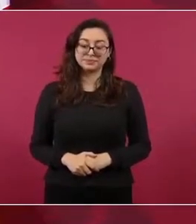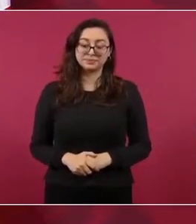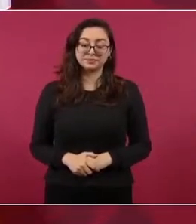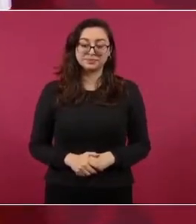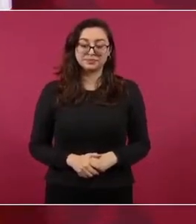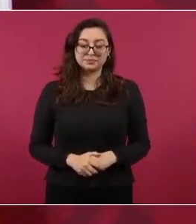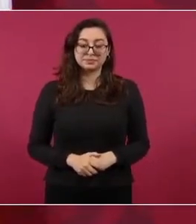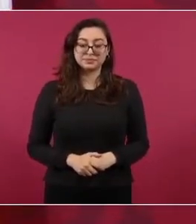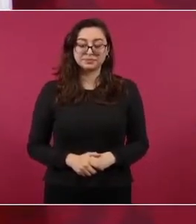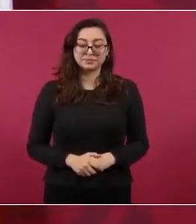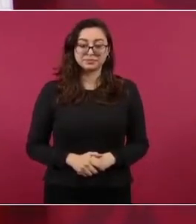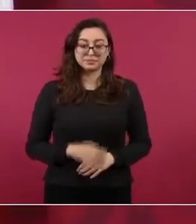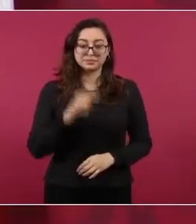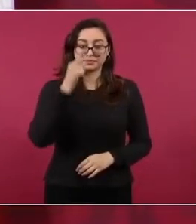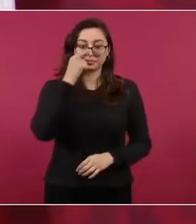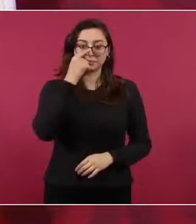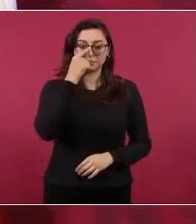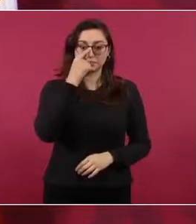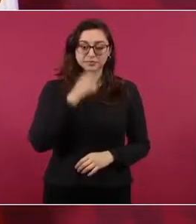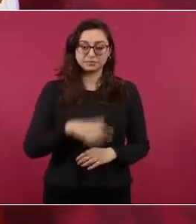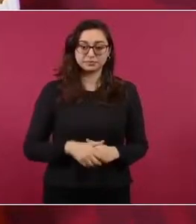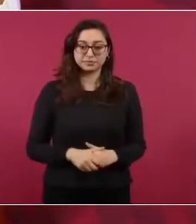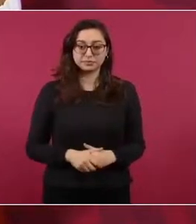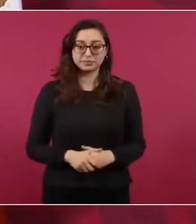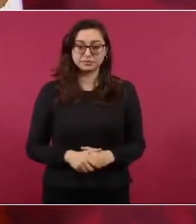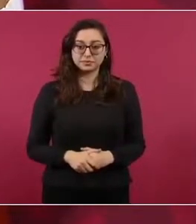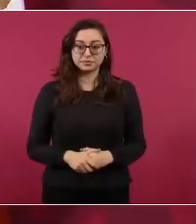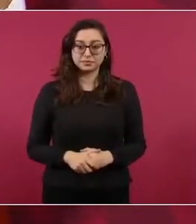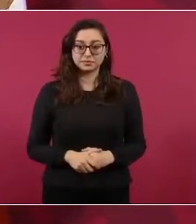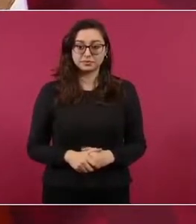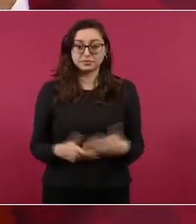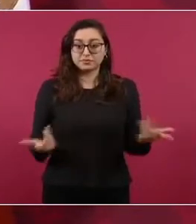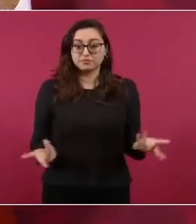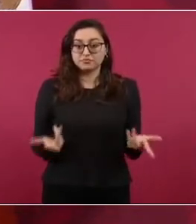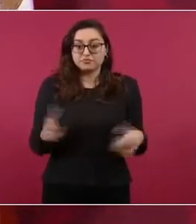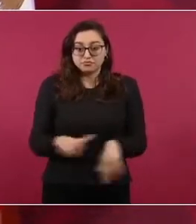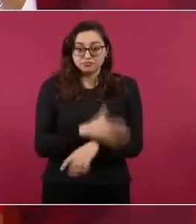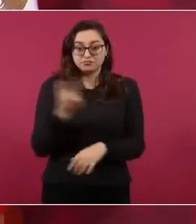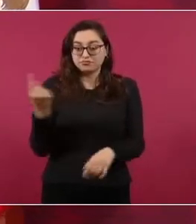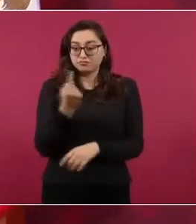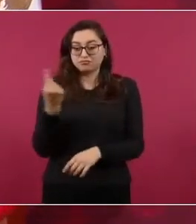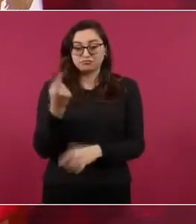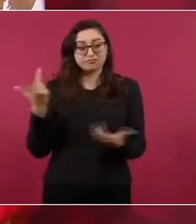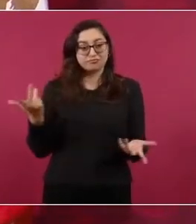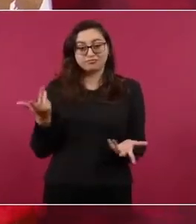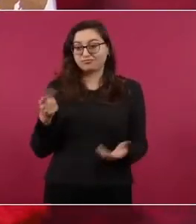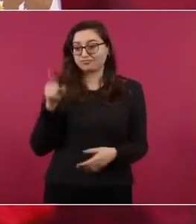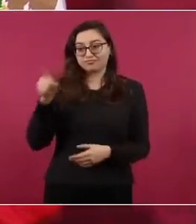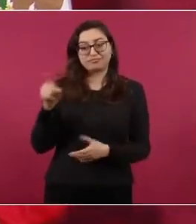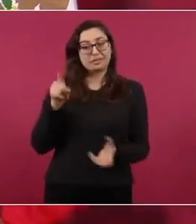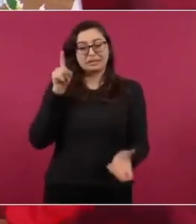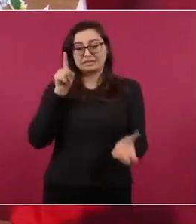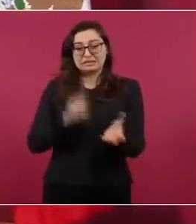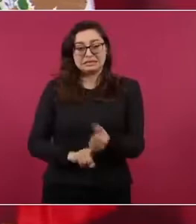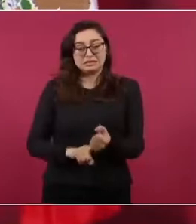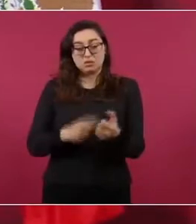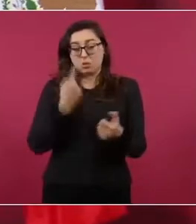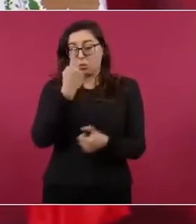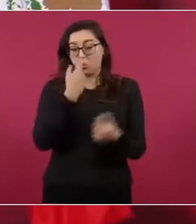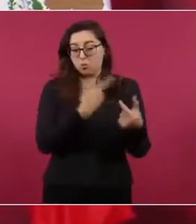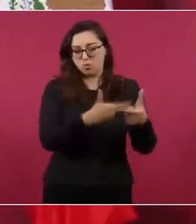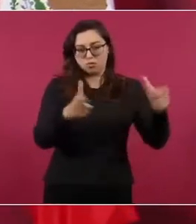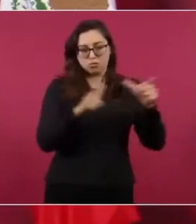Y se debe fundamentalmente a intereses de un grupo